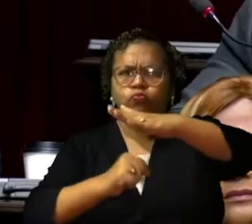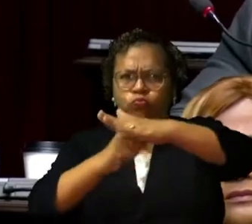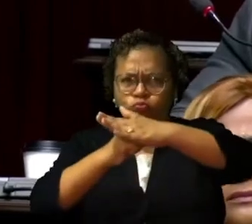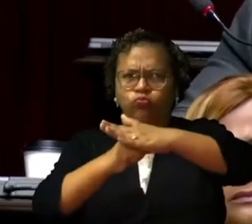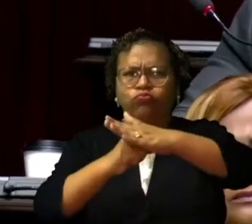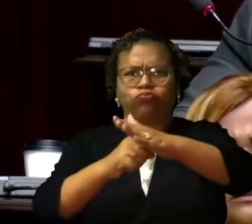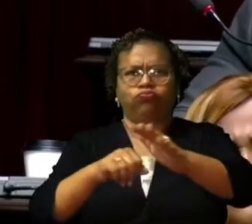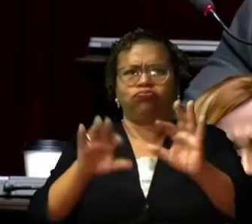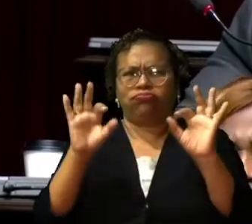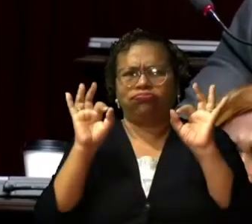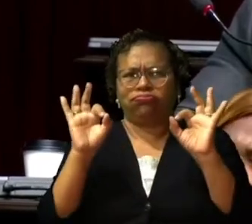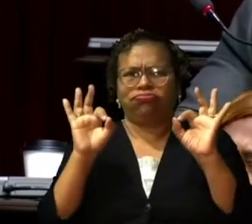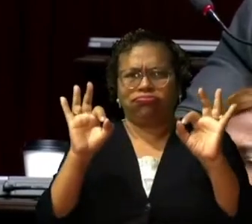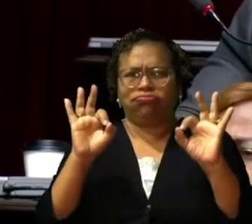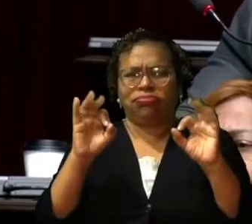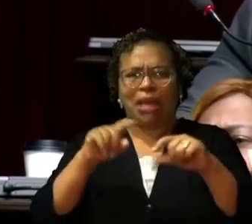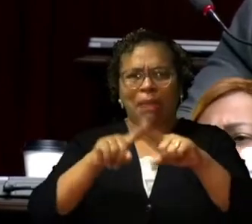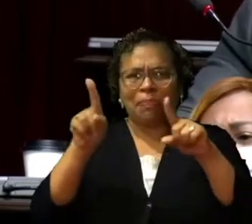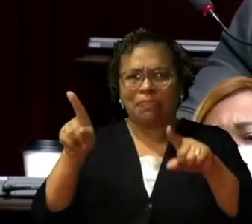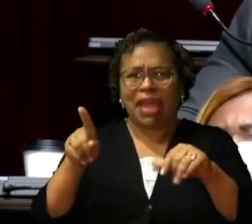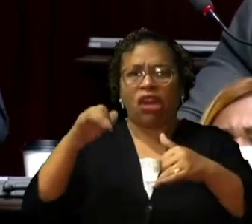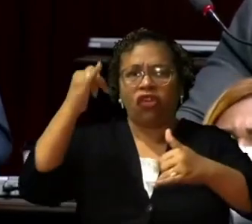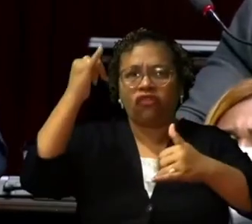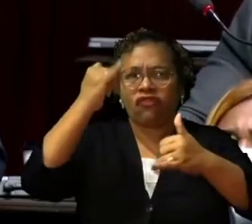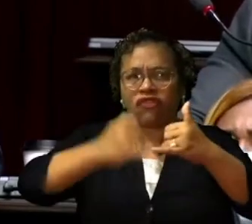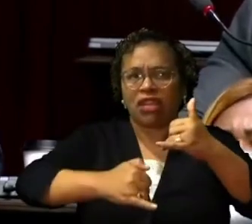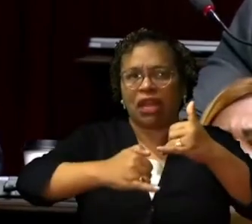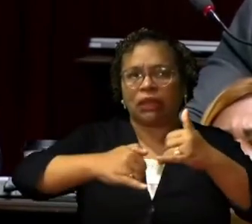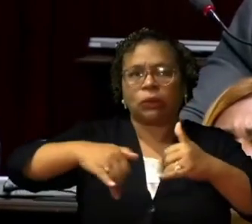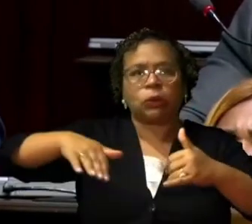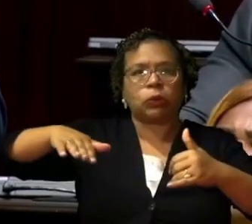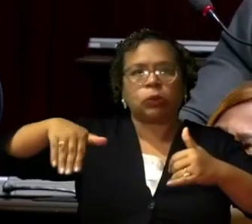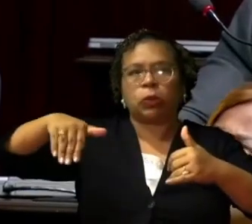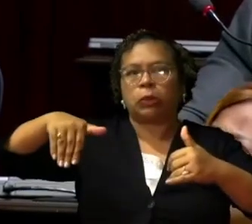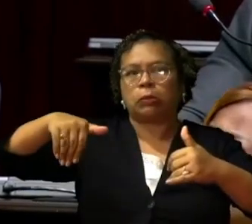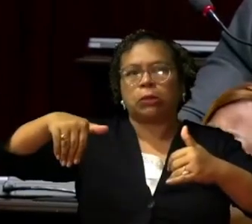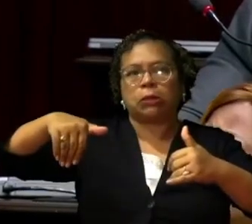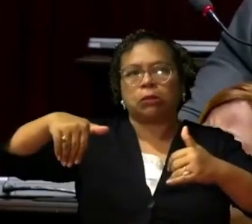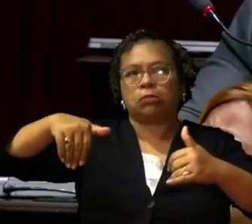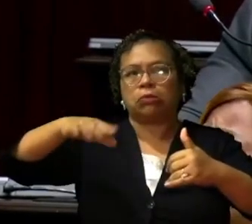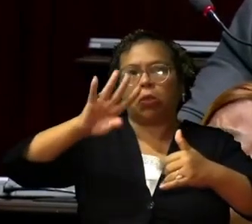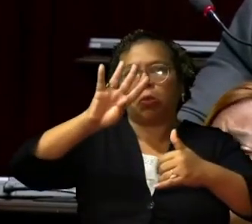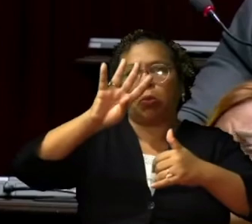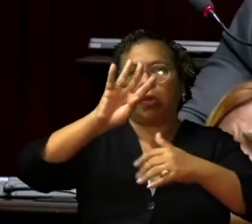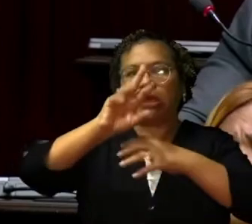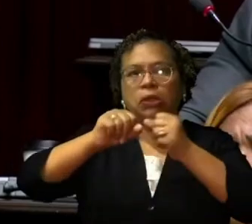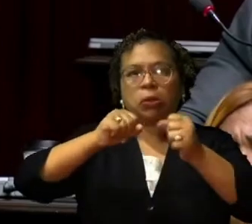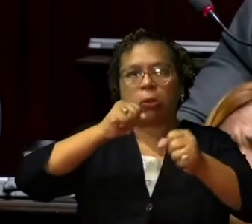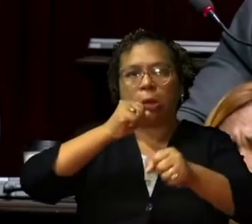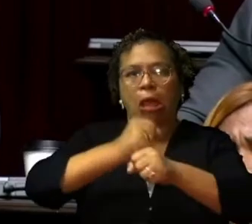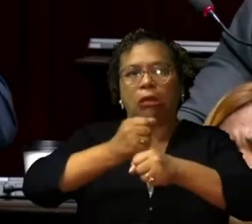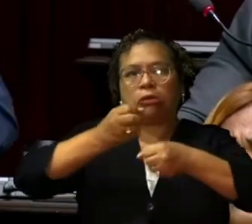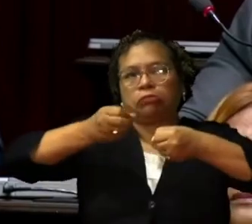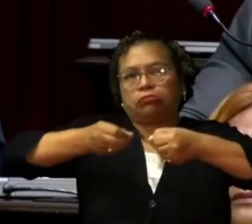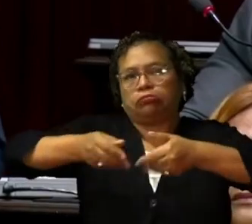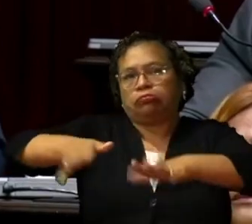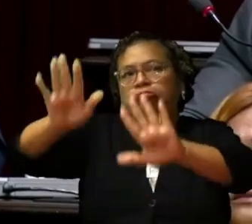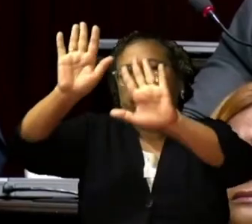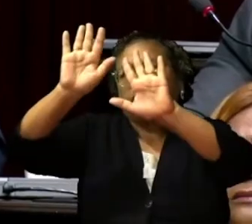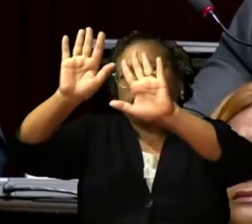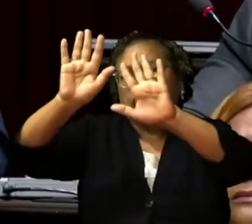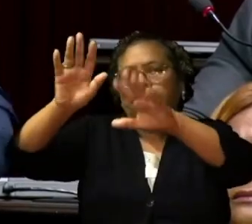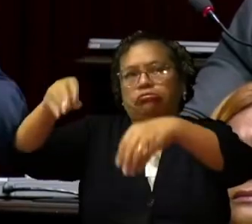de pesos y todavía la obra que a cuatro años no se le ha puesto la mano. Señor Presidente, Ministro de Obras